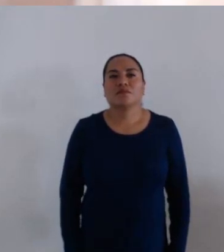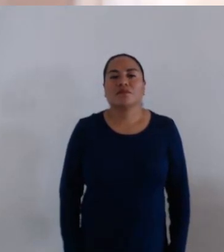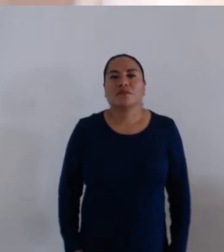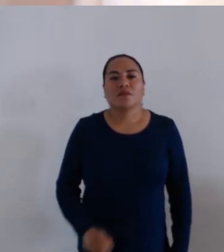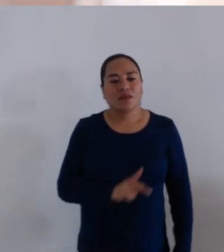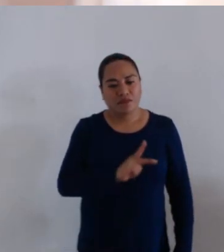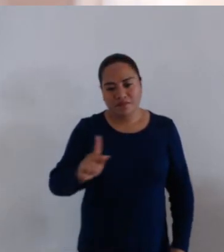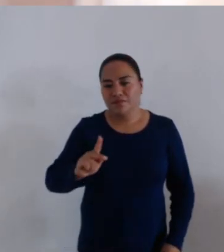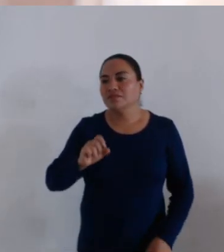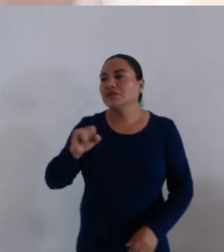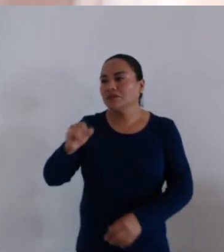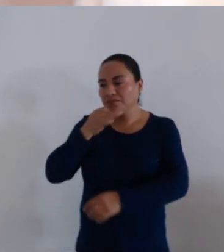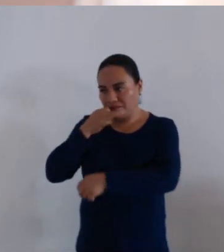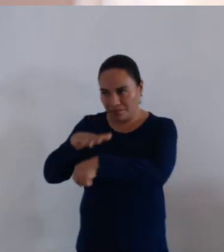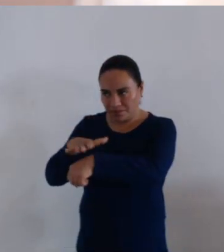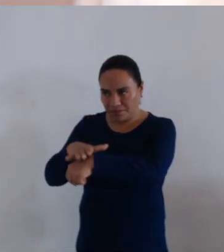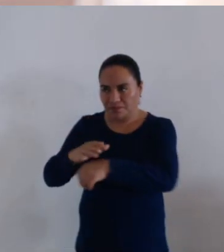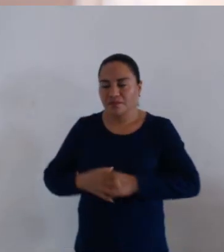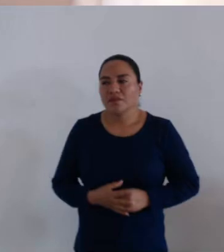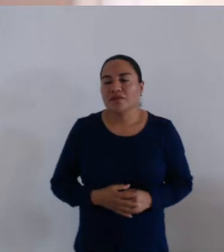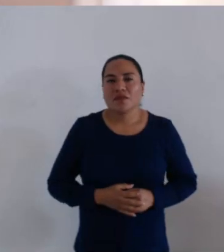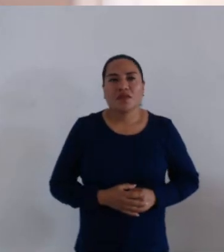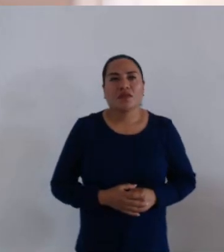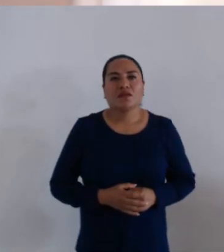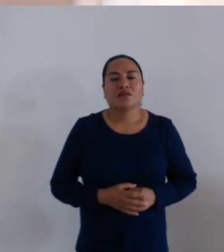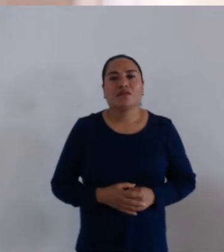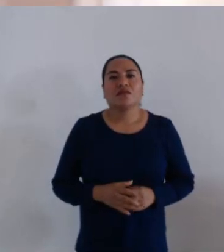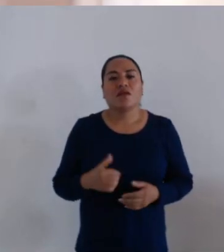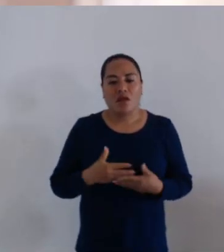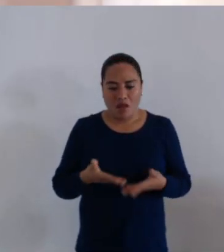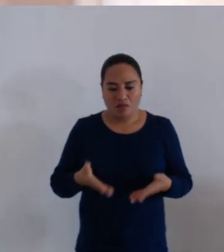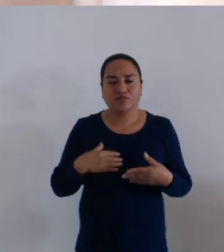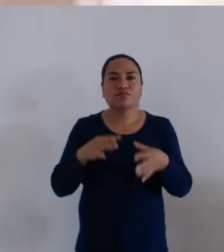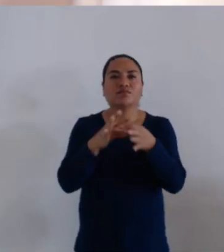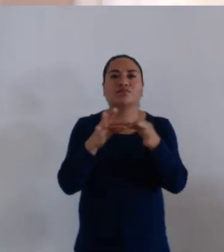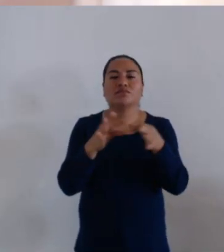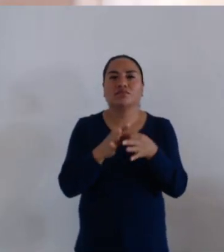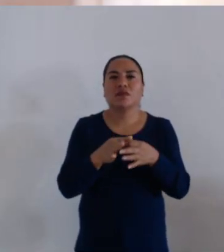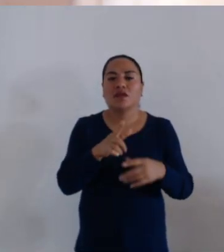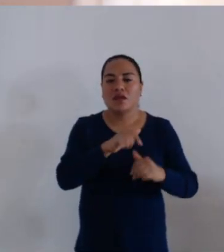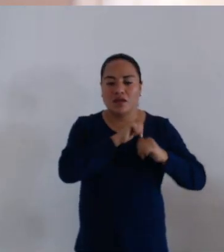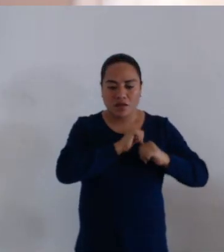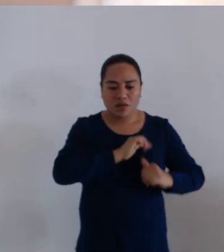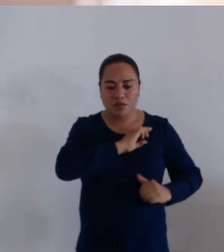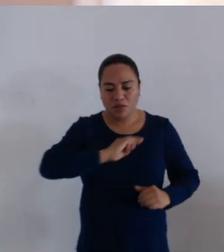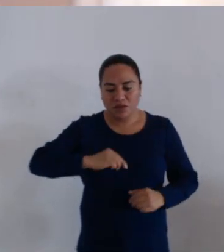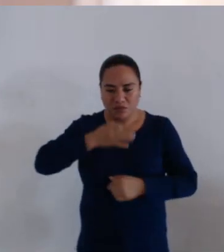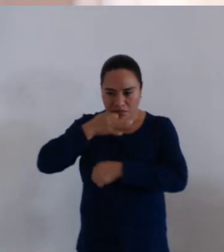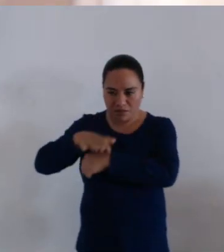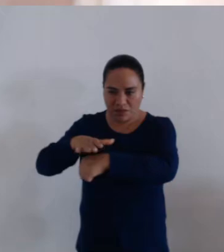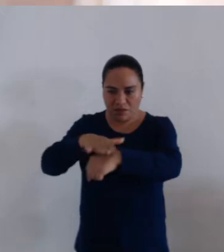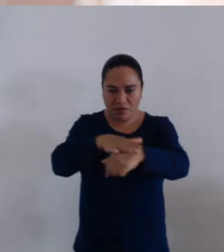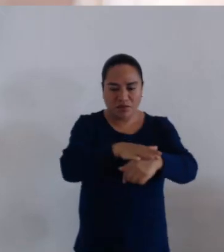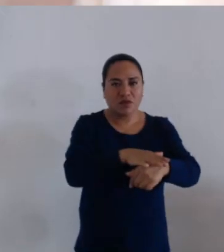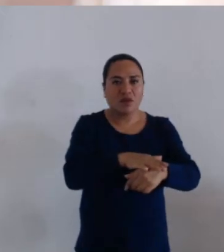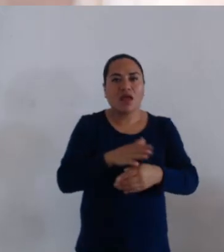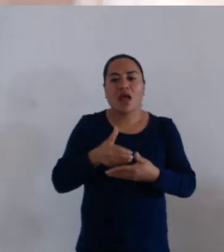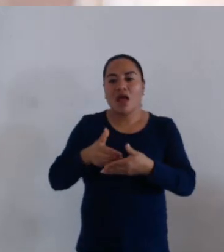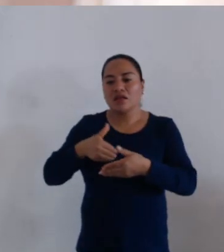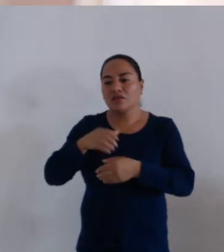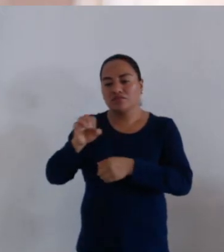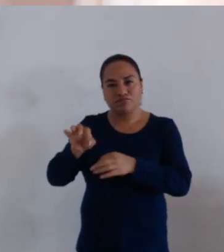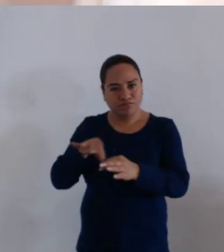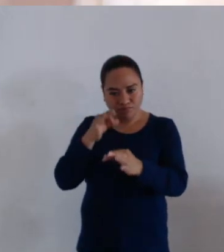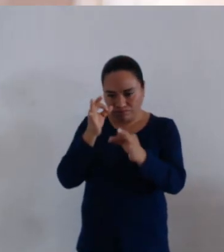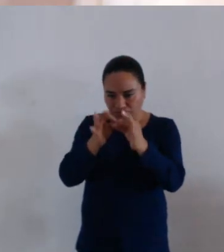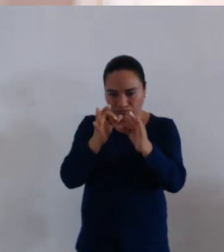Aprobada por unanimidad de los presentes. Asimismo, me permito informar a las y los concejales que de manera oportuna se dio